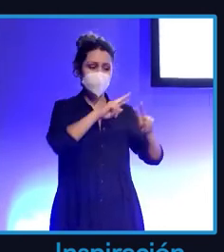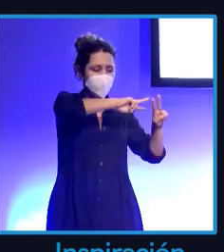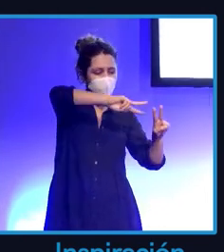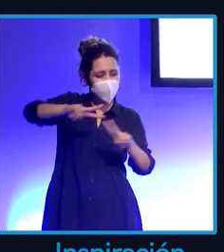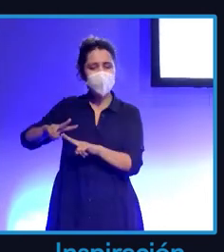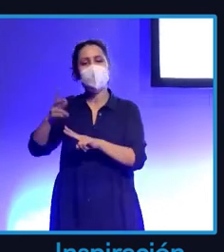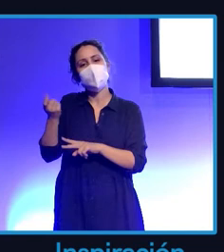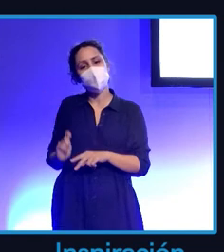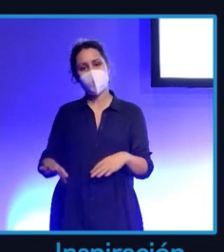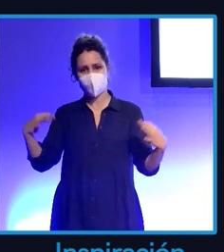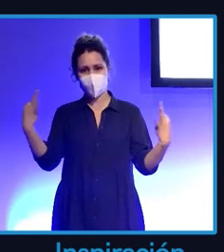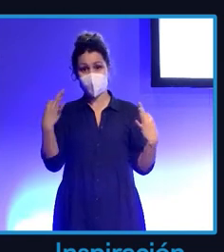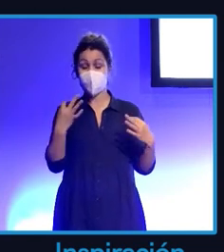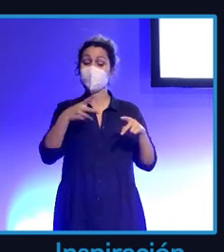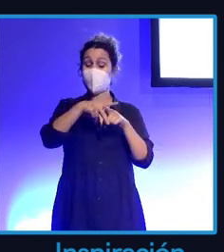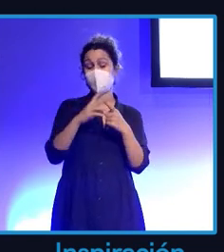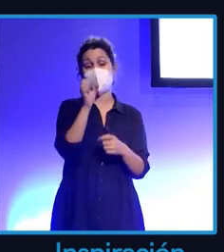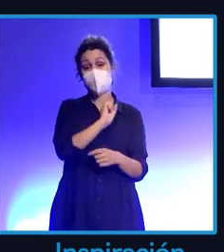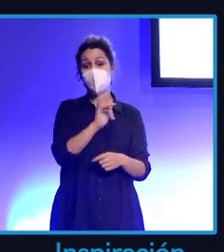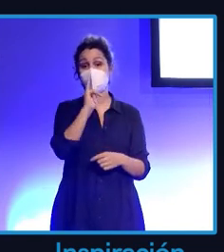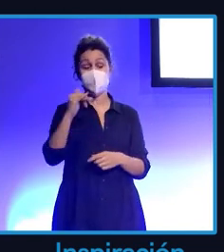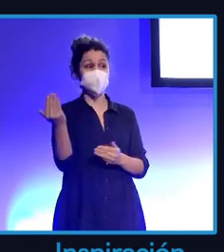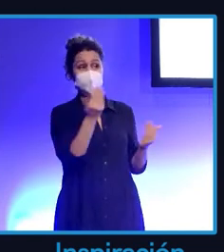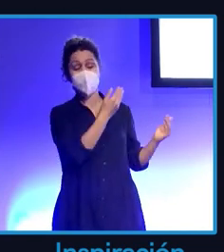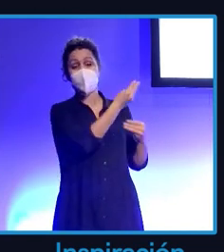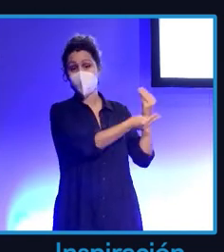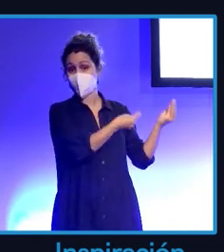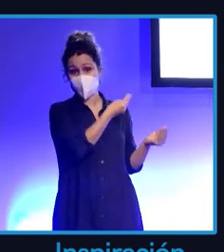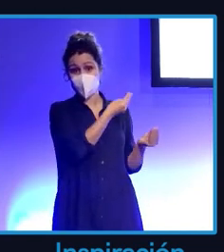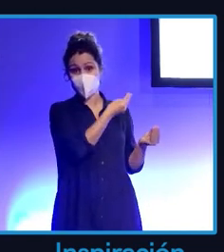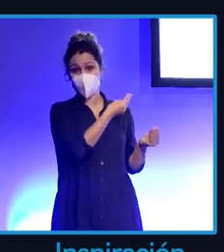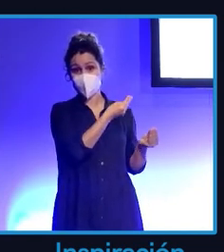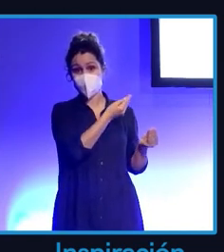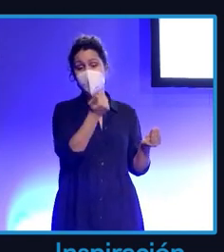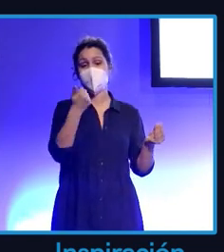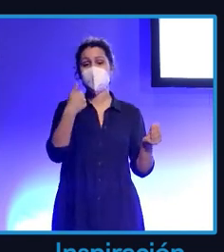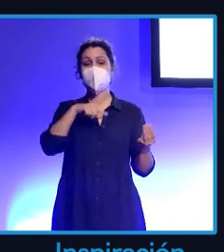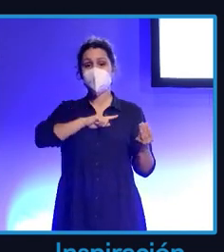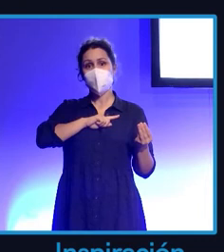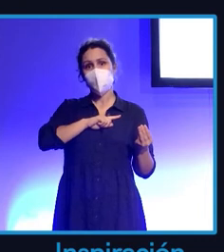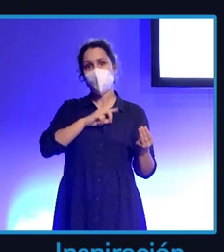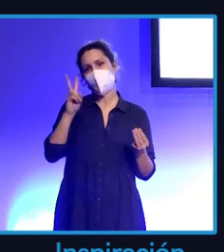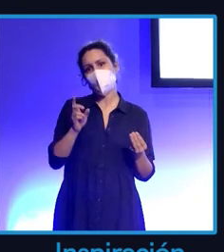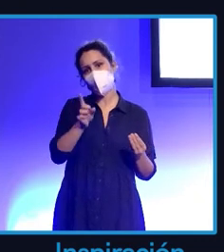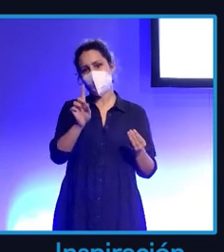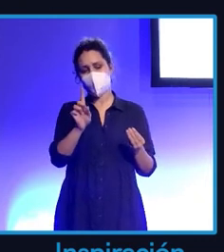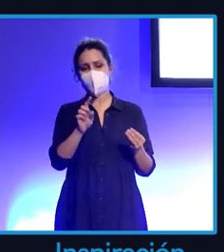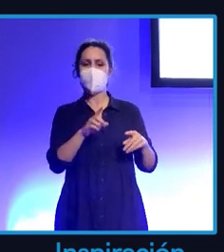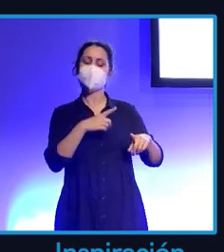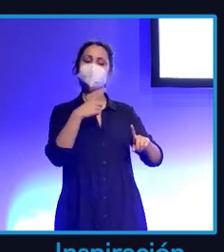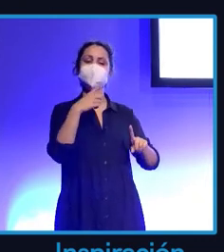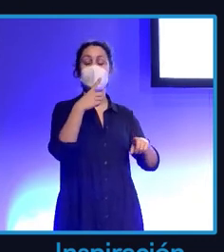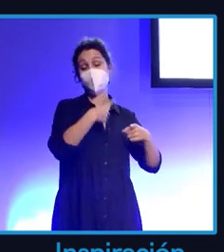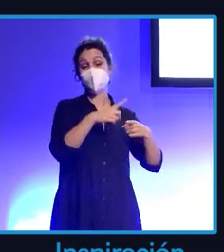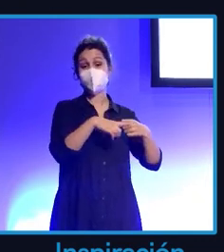herramientas maravillosas como esta que usamos nosotros en las que medimos todo. Entonces, ya no nos vale dárselo a tu prima a de la esquina que tiene